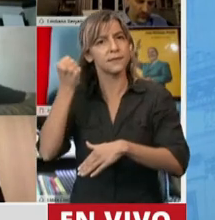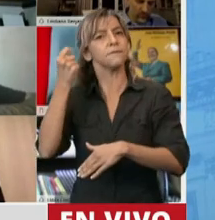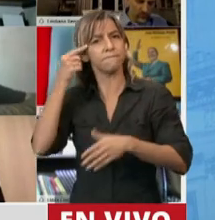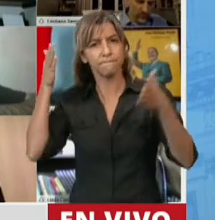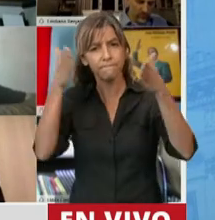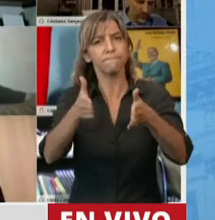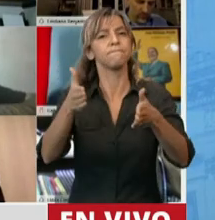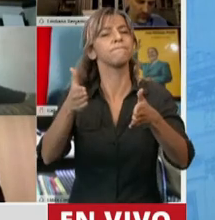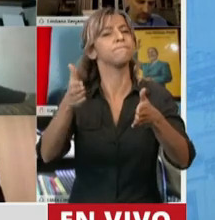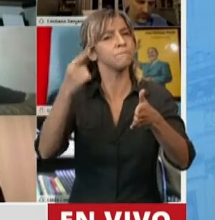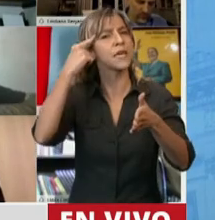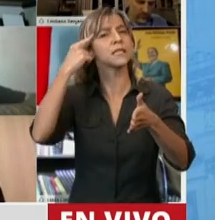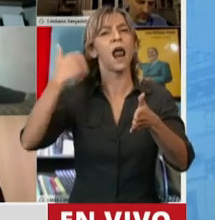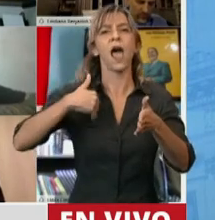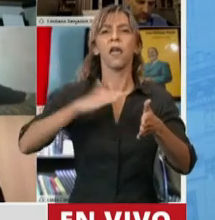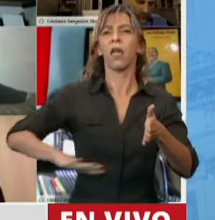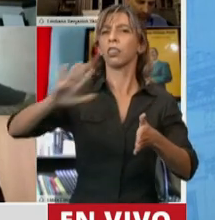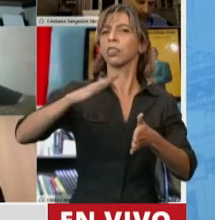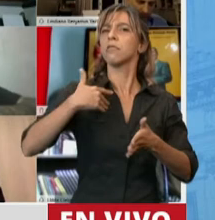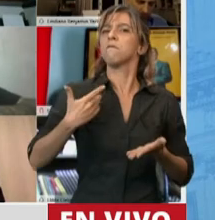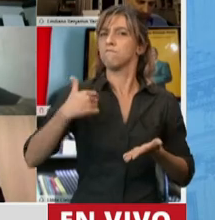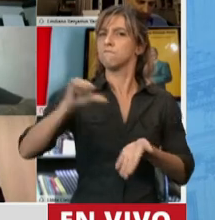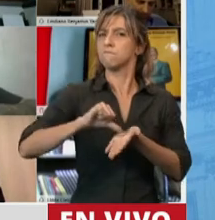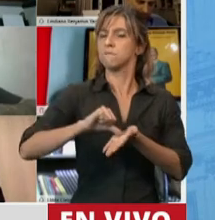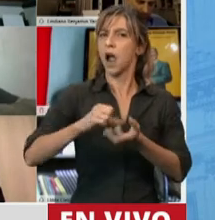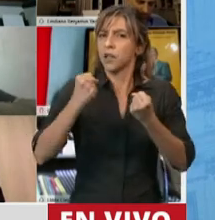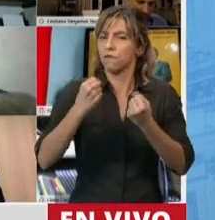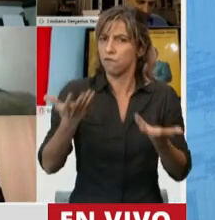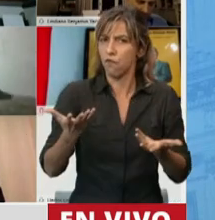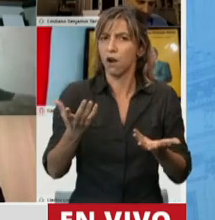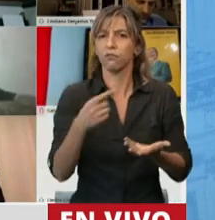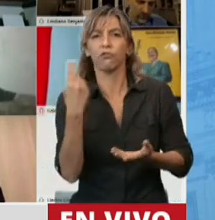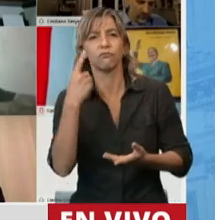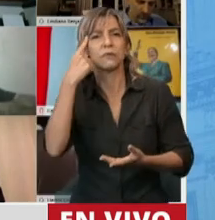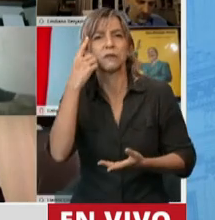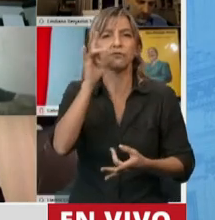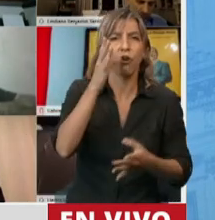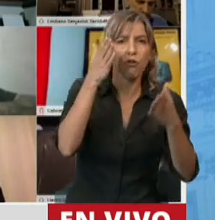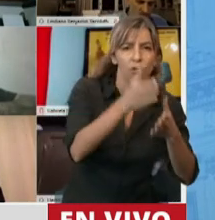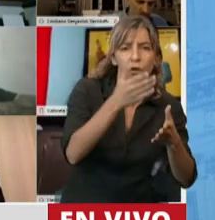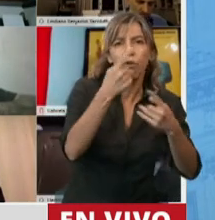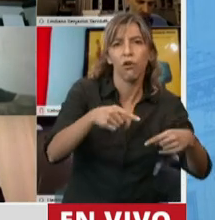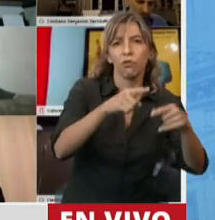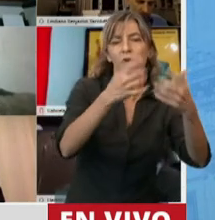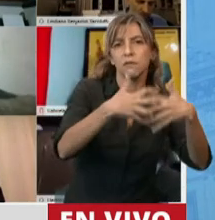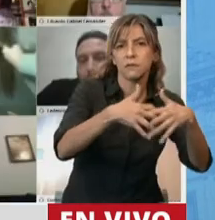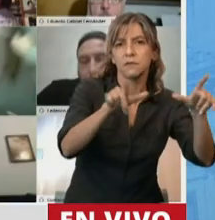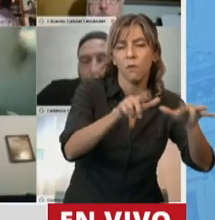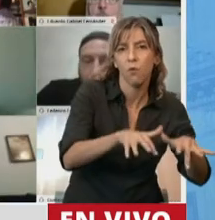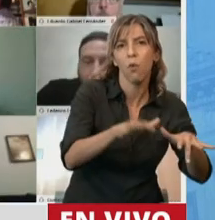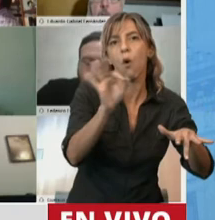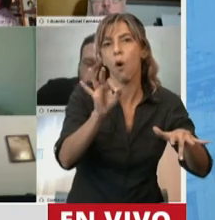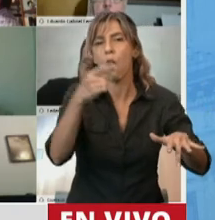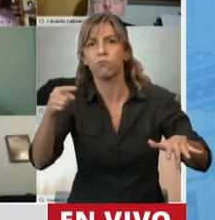Argentina como una potencia agroalimentaria. Acá esto no es solamente software o electrónica, obviamente que cubre, pero no